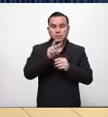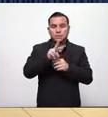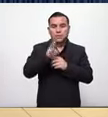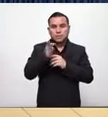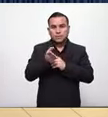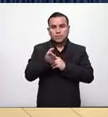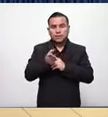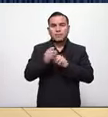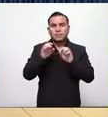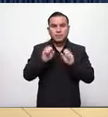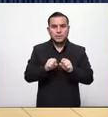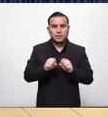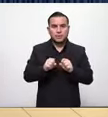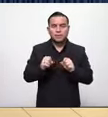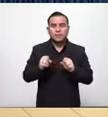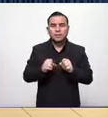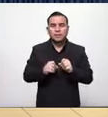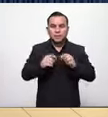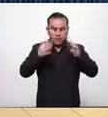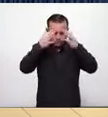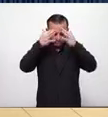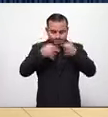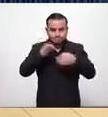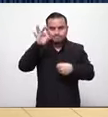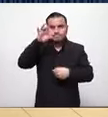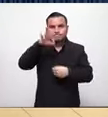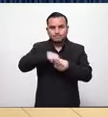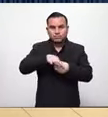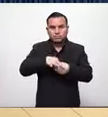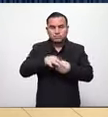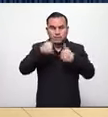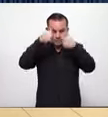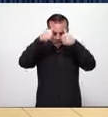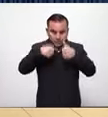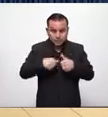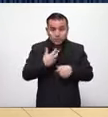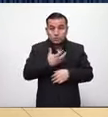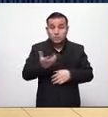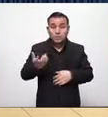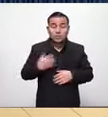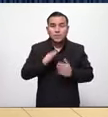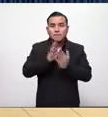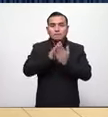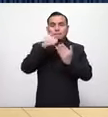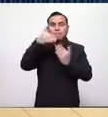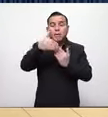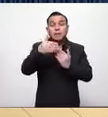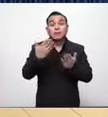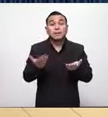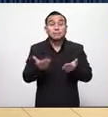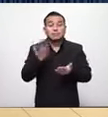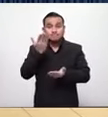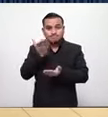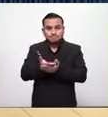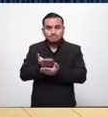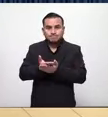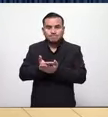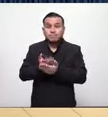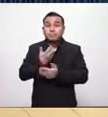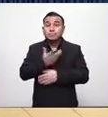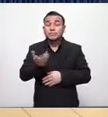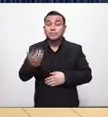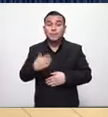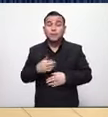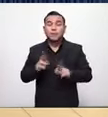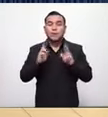30 poder llegar a un a un consenso de este plan para que si todo